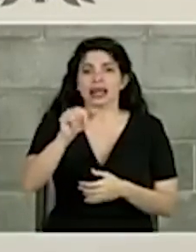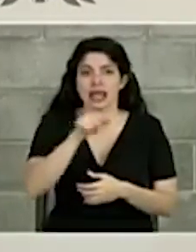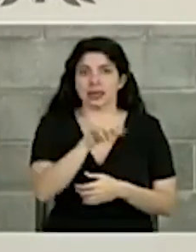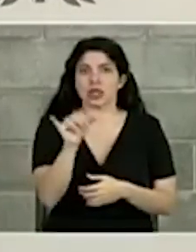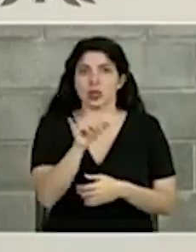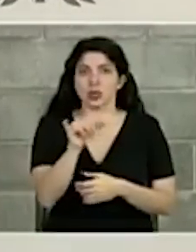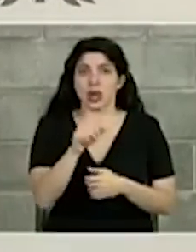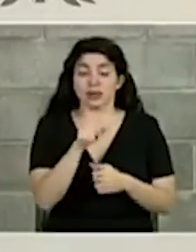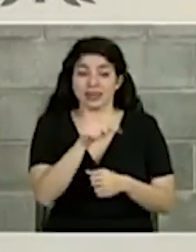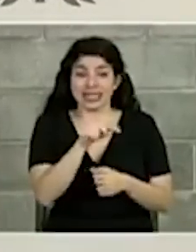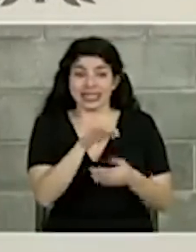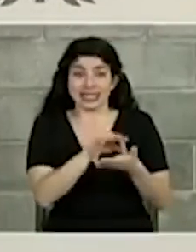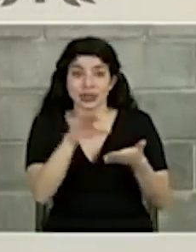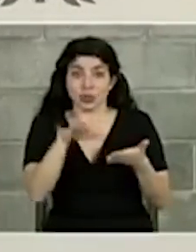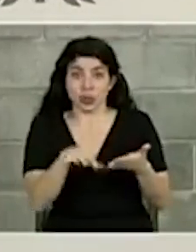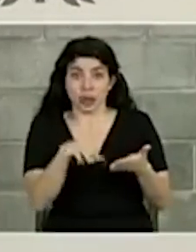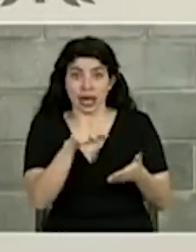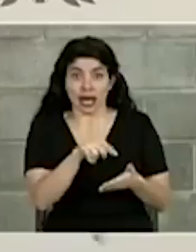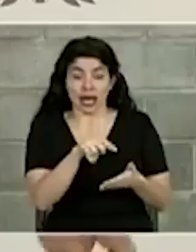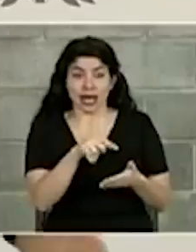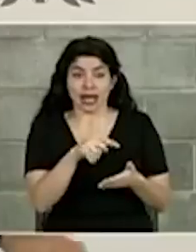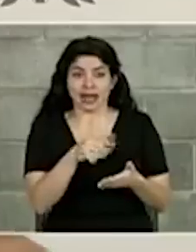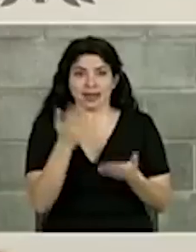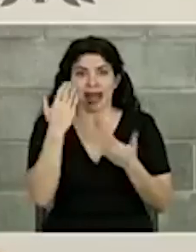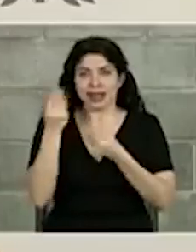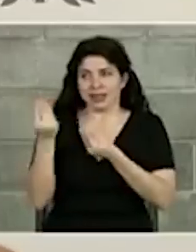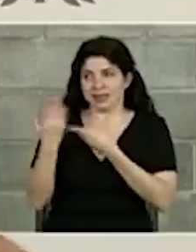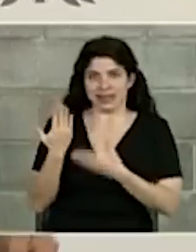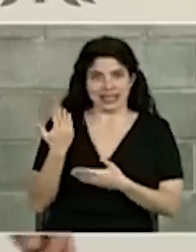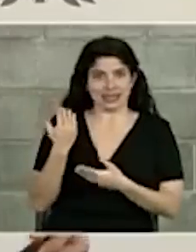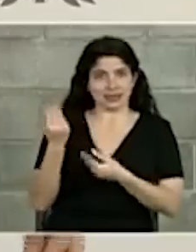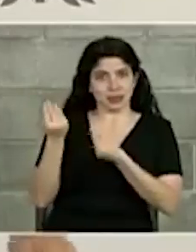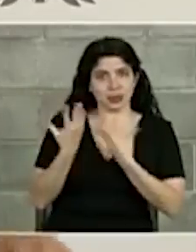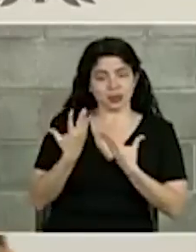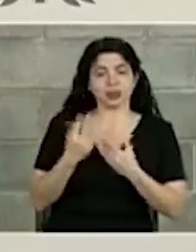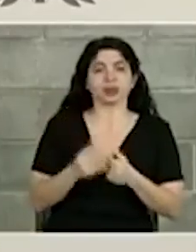Y en la escuela, que me pasaron el dato ahora,